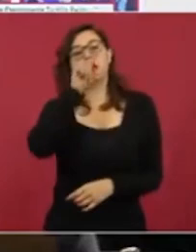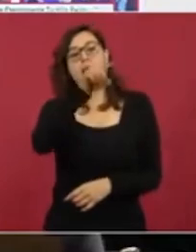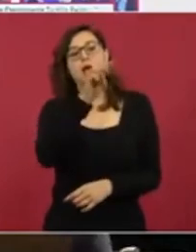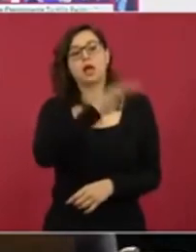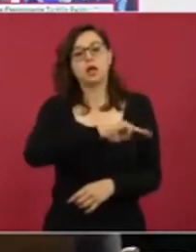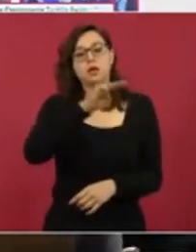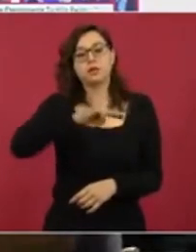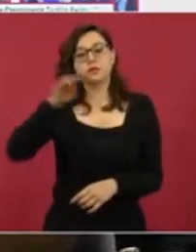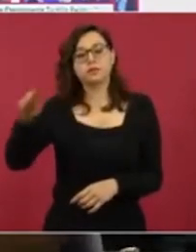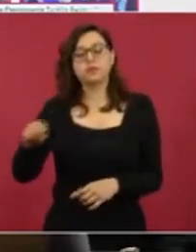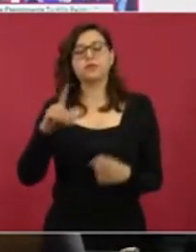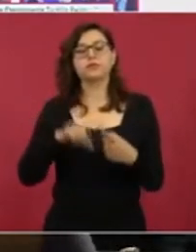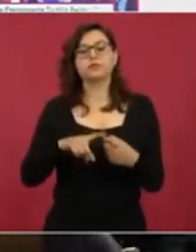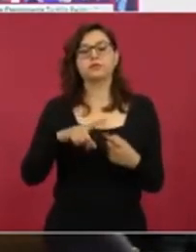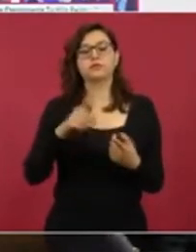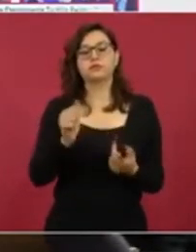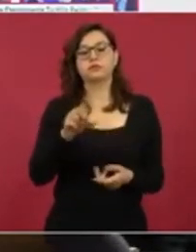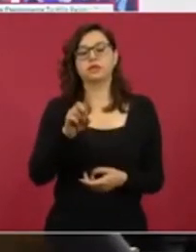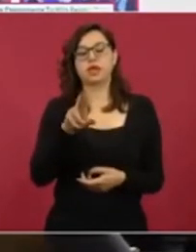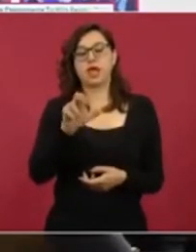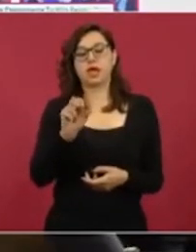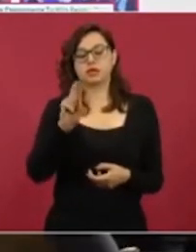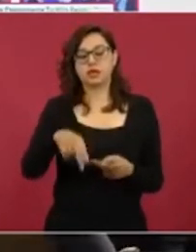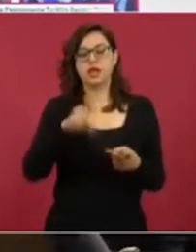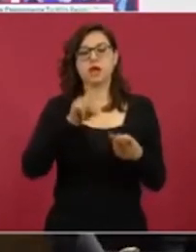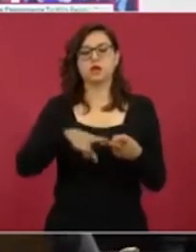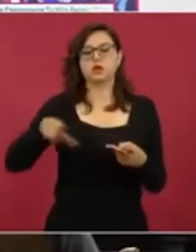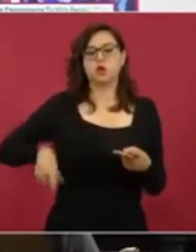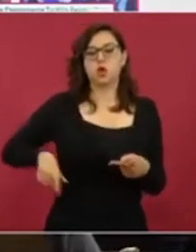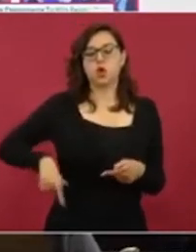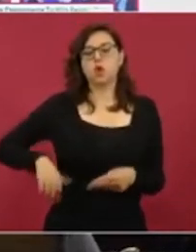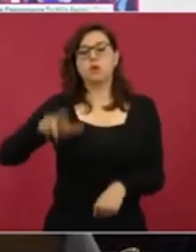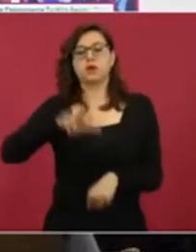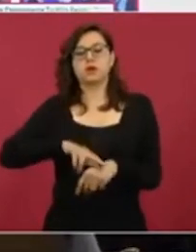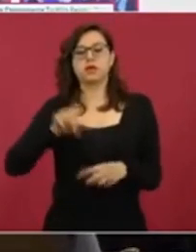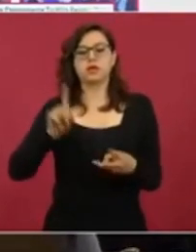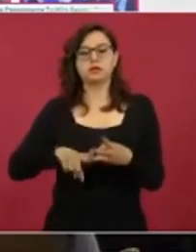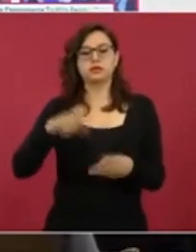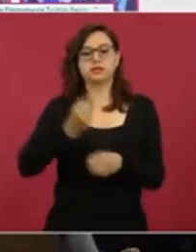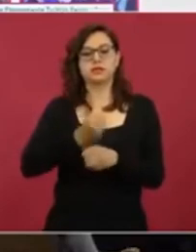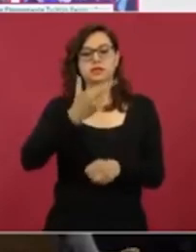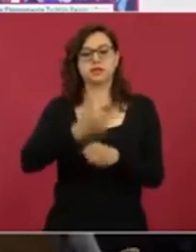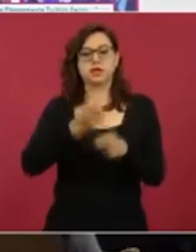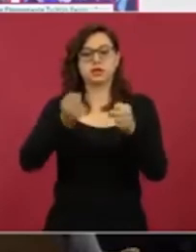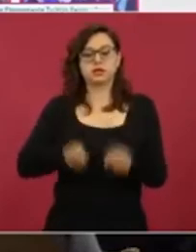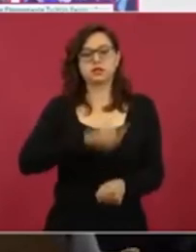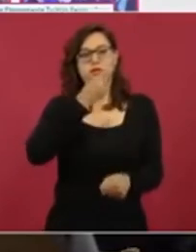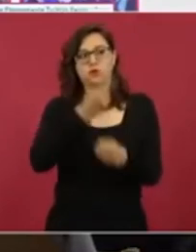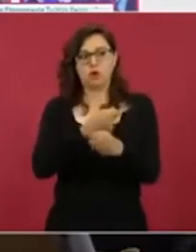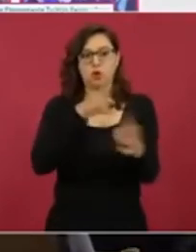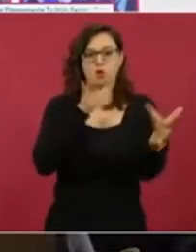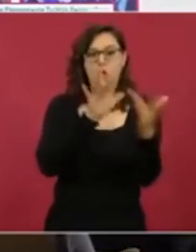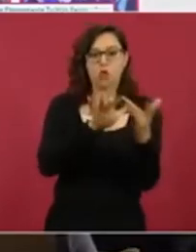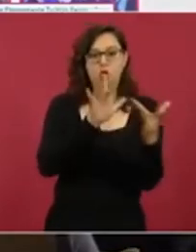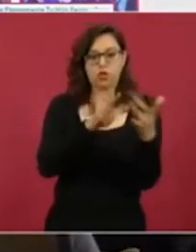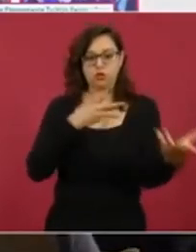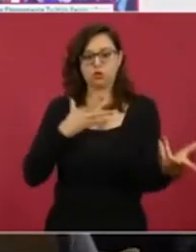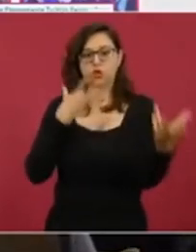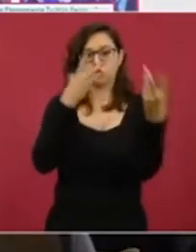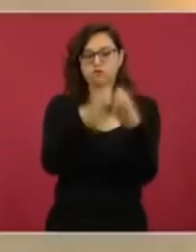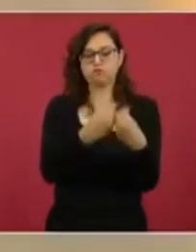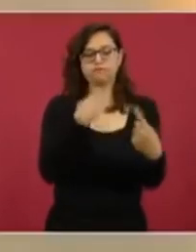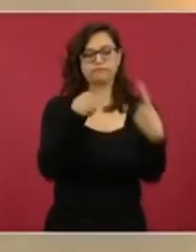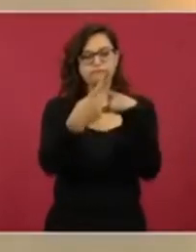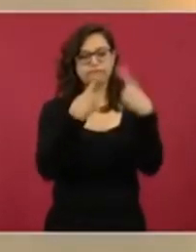con el gobernador Ramírez Bedoya y con el secretario de Seguridad, general Ortega, así como con el gabinete de seguridad,